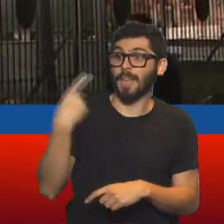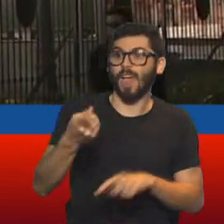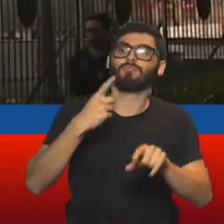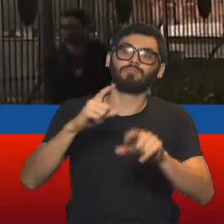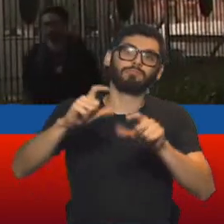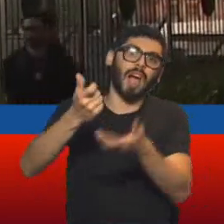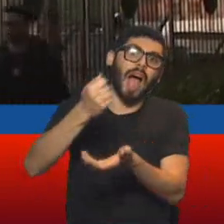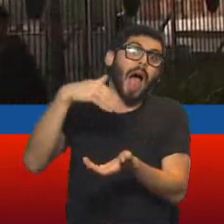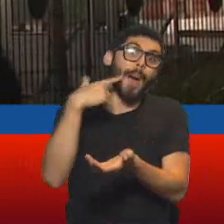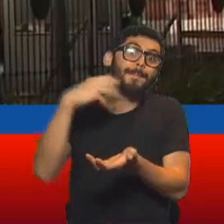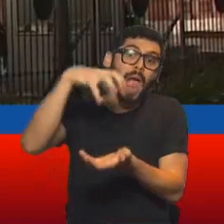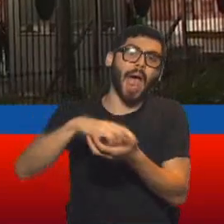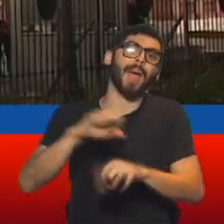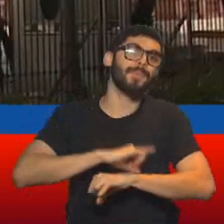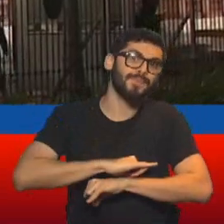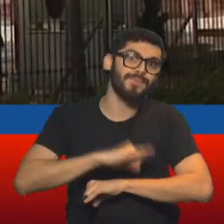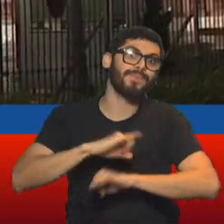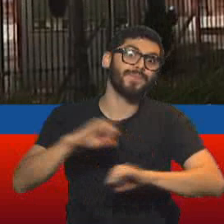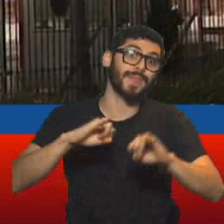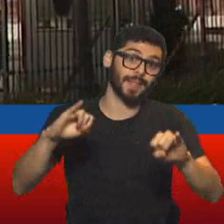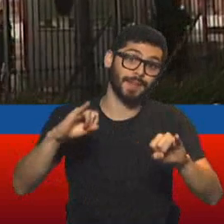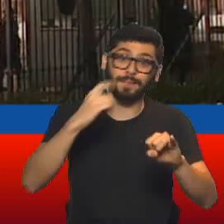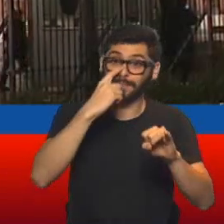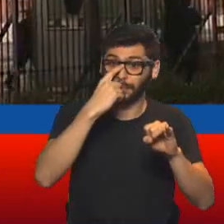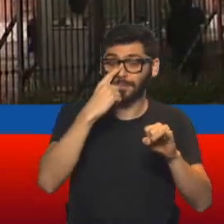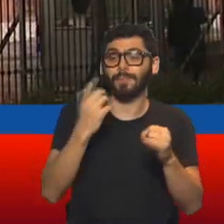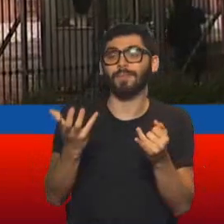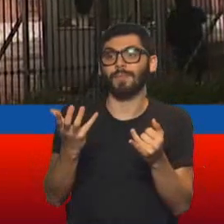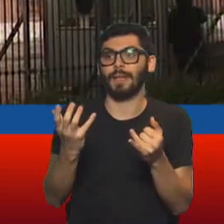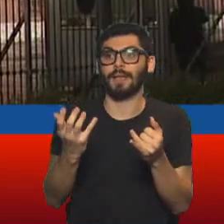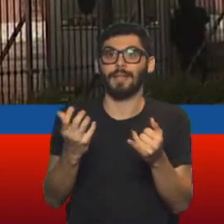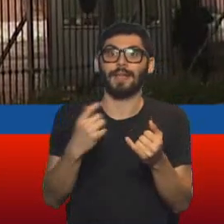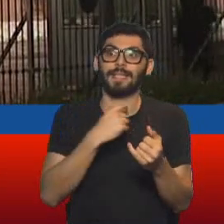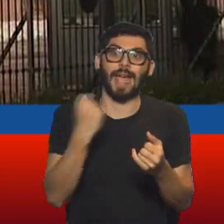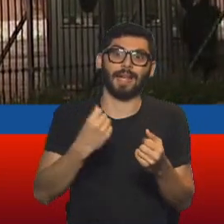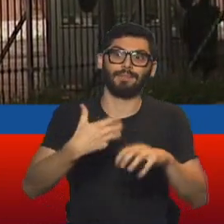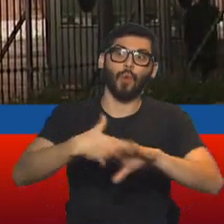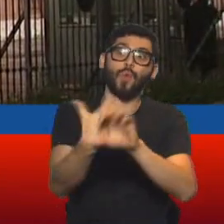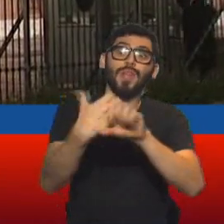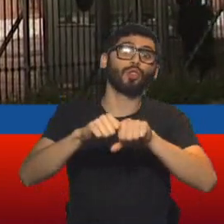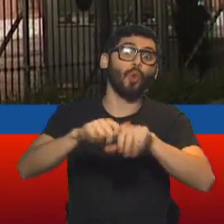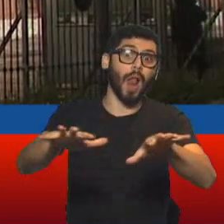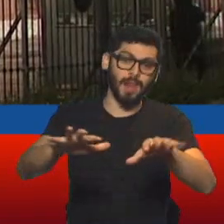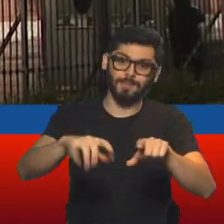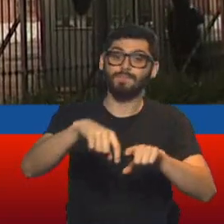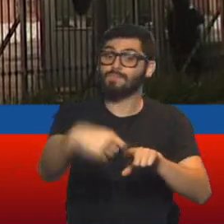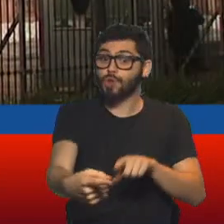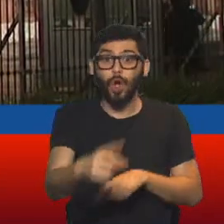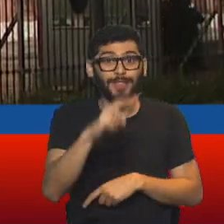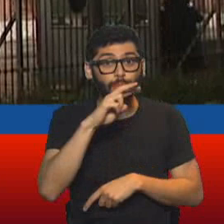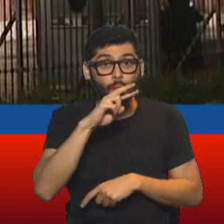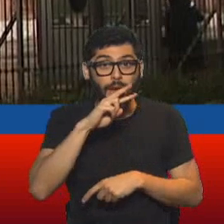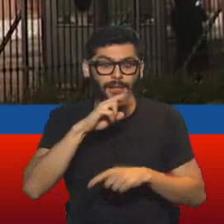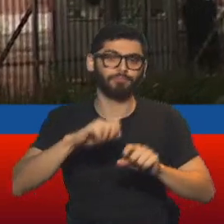con el motivo de tener mayor participación, justamente lo hacen de forma virtual el próximo viernes a partir